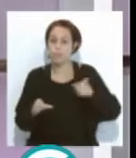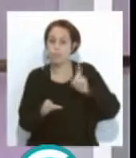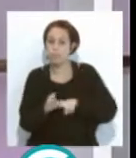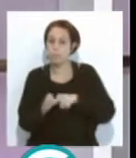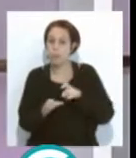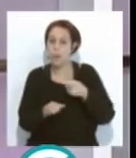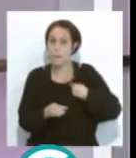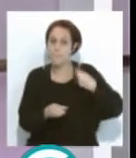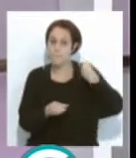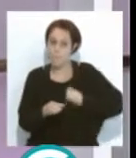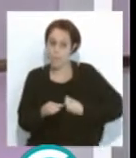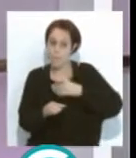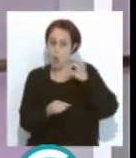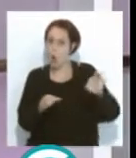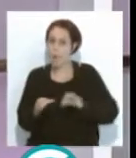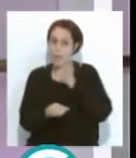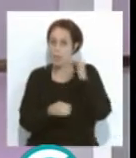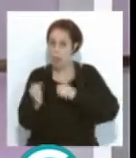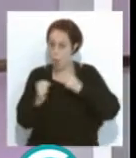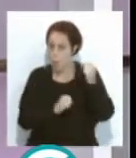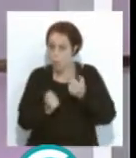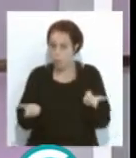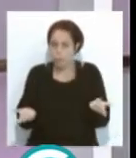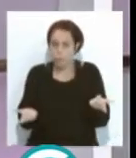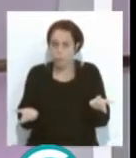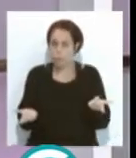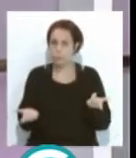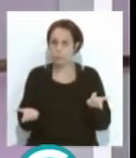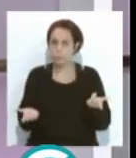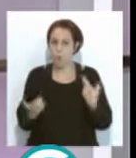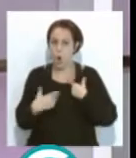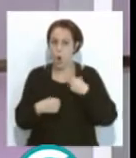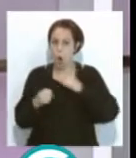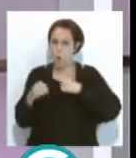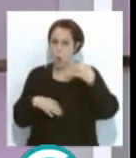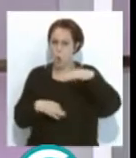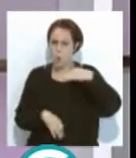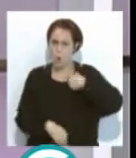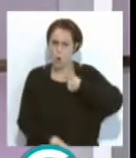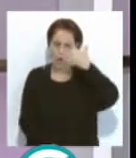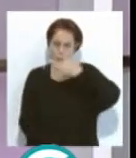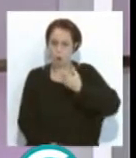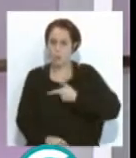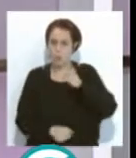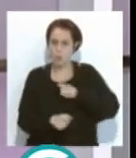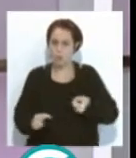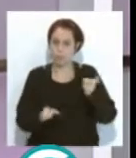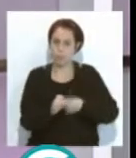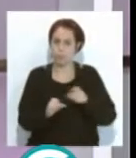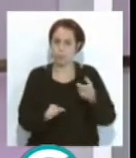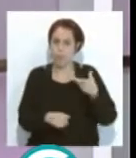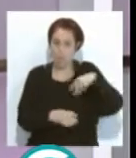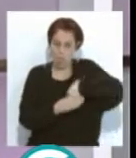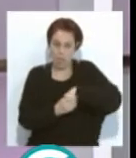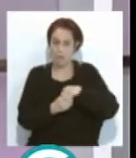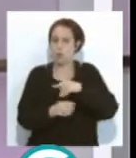el mismo que organiza el concurso. Es el único concurso. Creo que los propios participantes forman parte